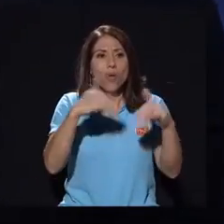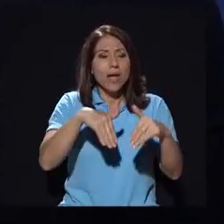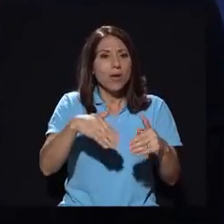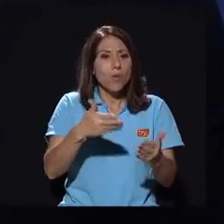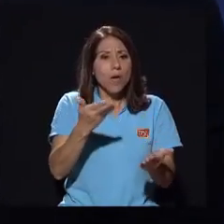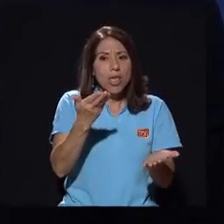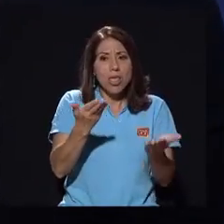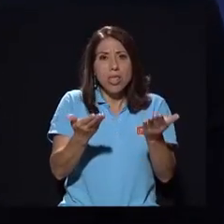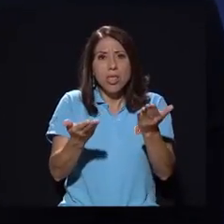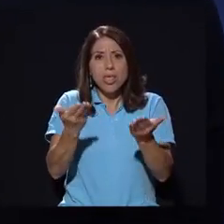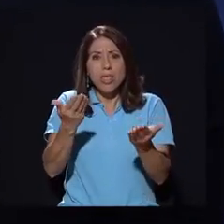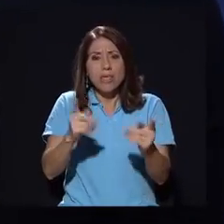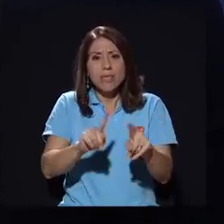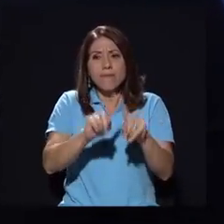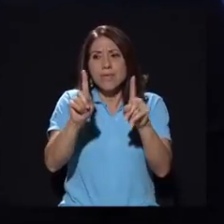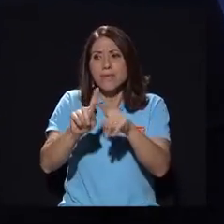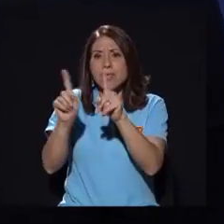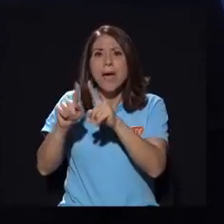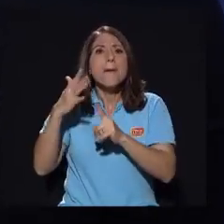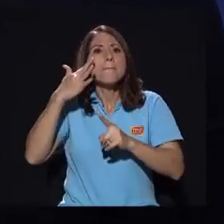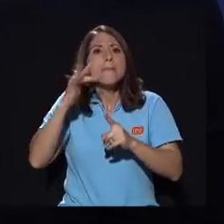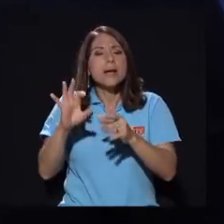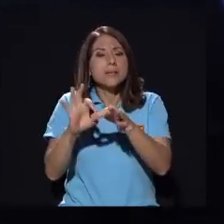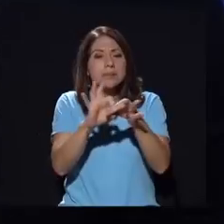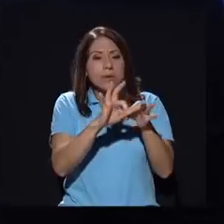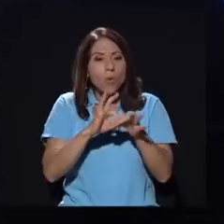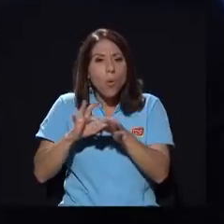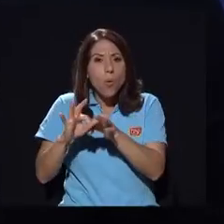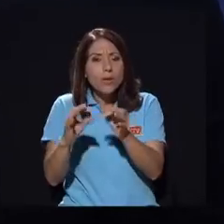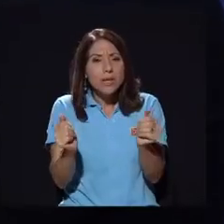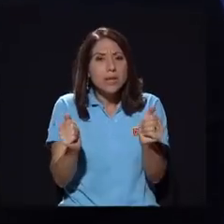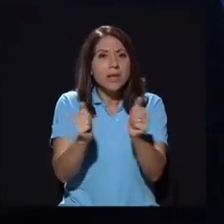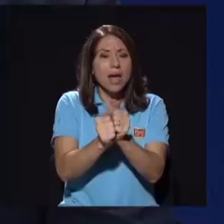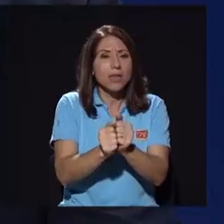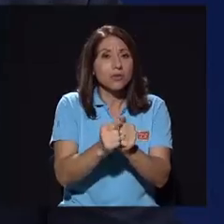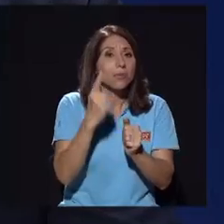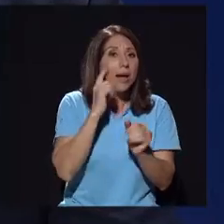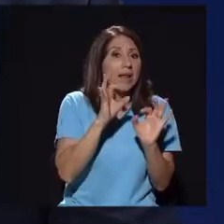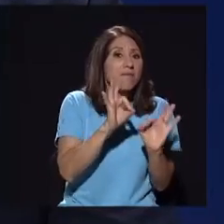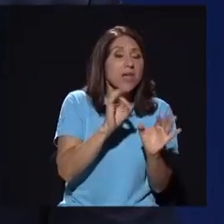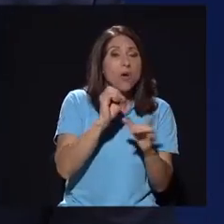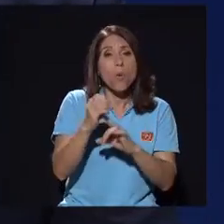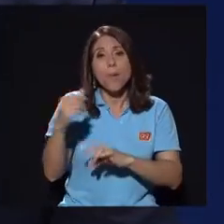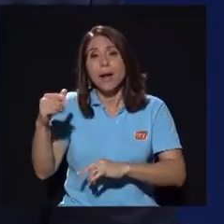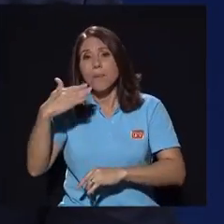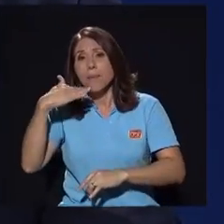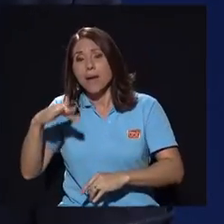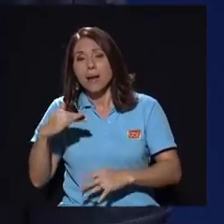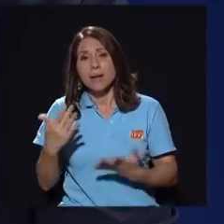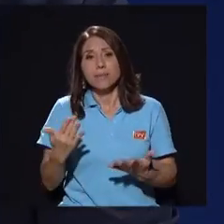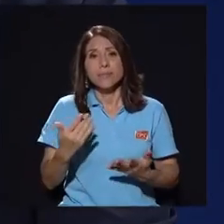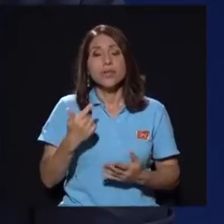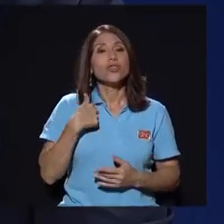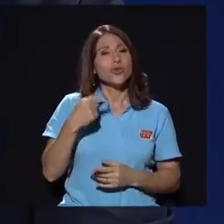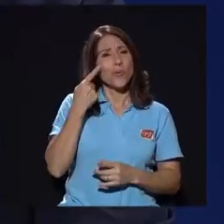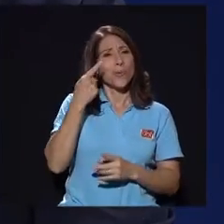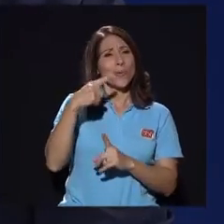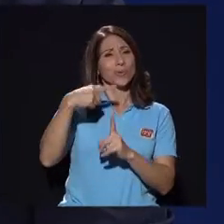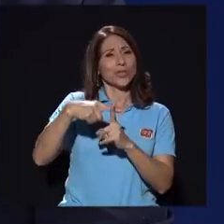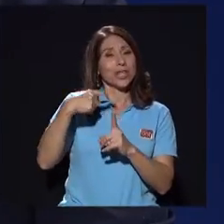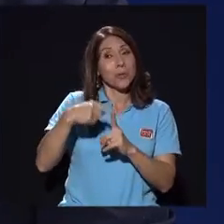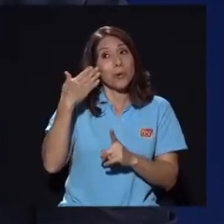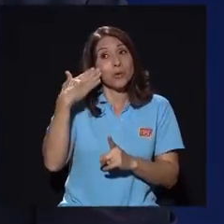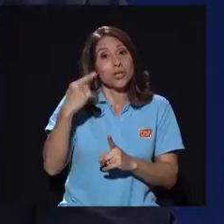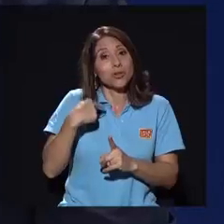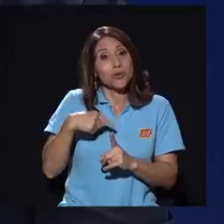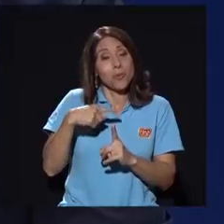coordinados para bien o para mal y yo creo que eso y yo creo que eso como ciudadanos ahí es donde yo veo la parte positiva no